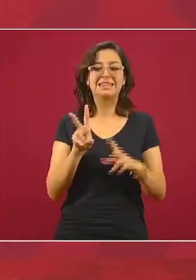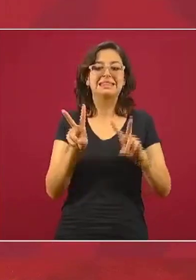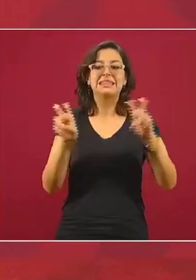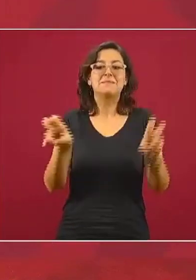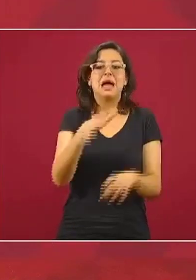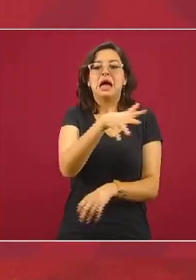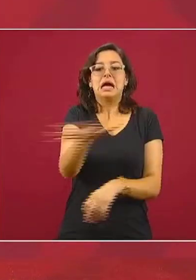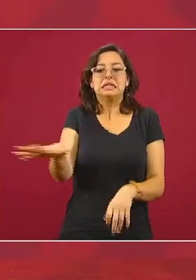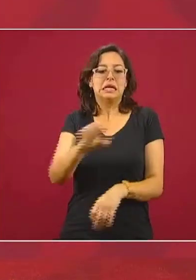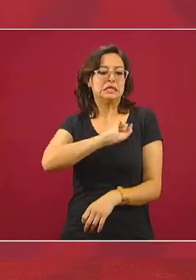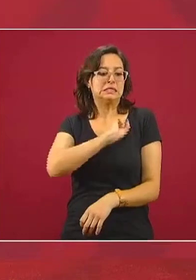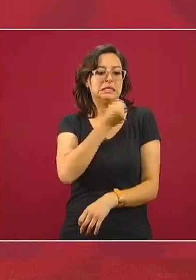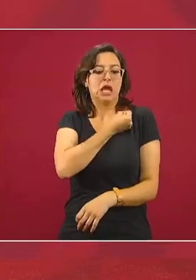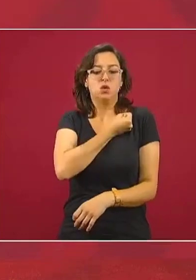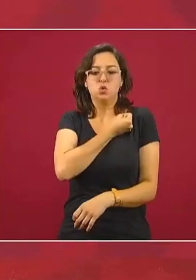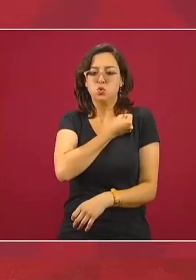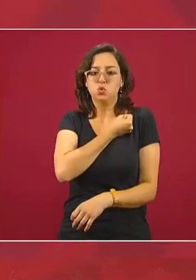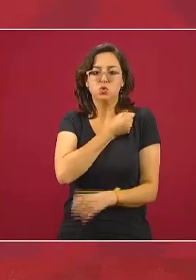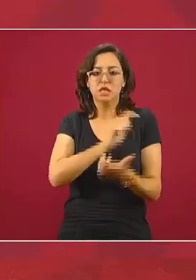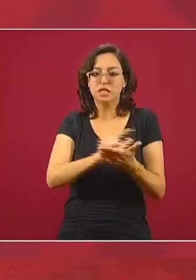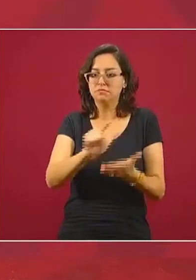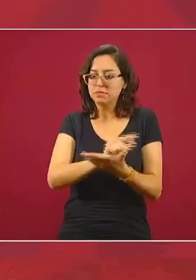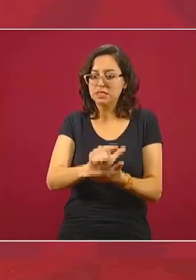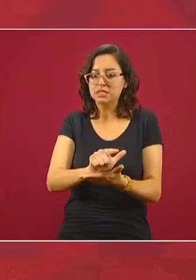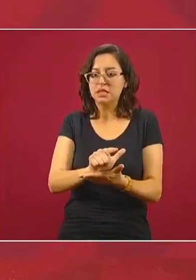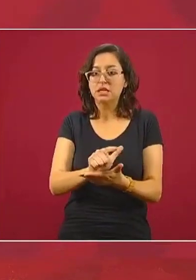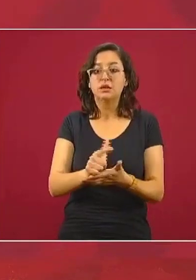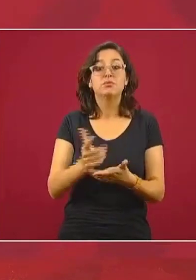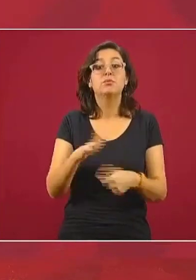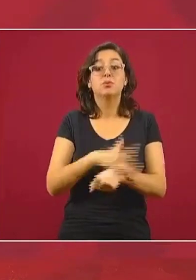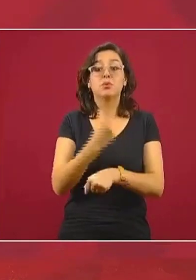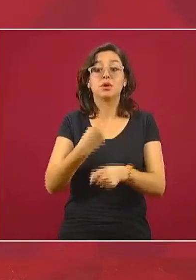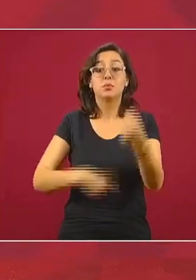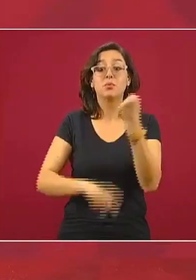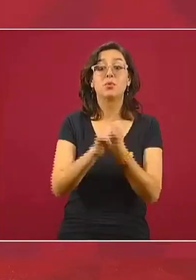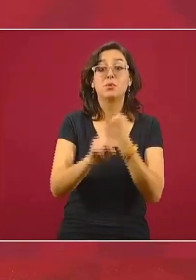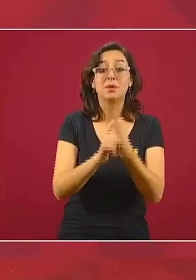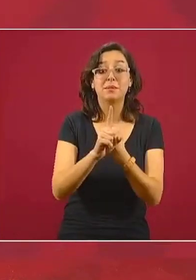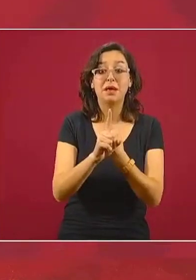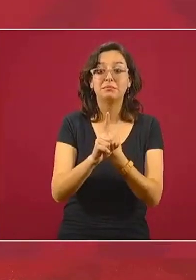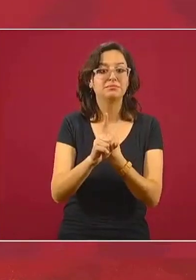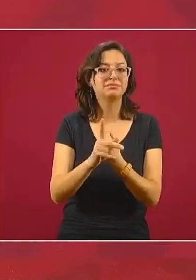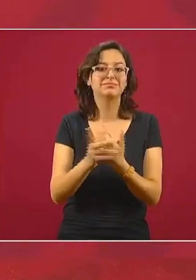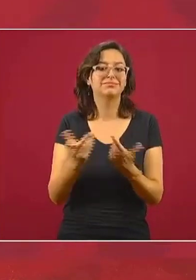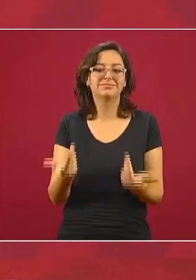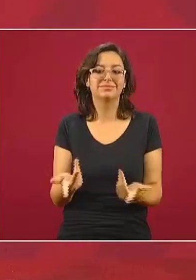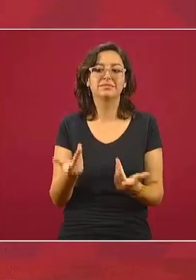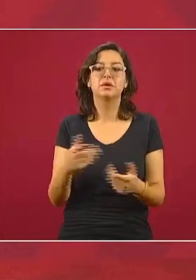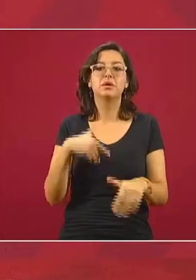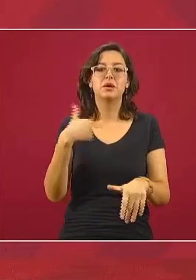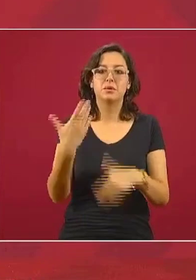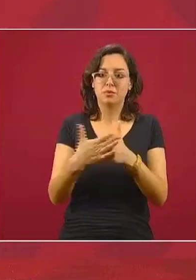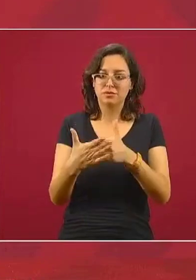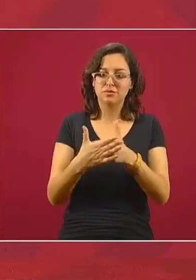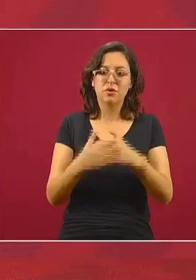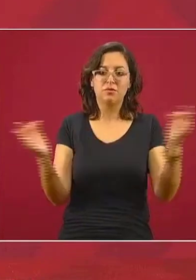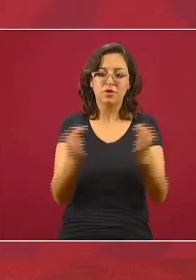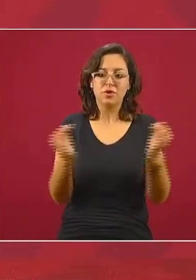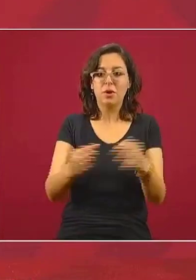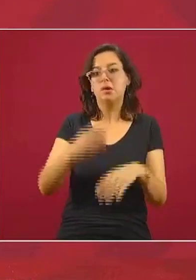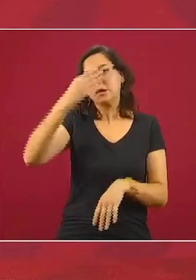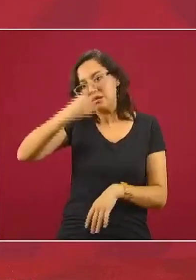higiene escolar y la salud escolar en general porque este problema también se presenta en invierno con la influenza